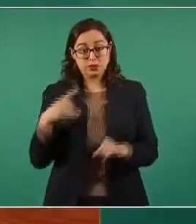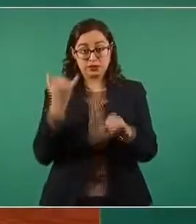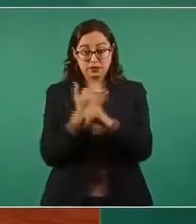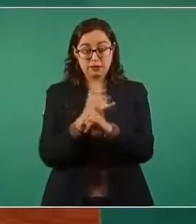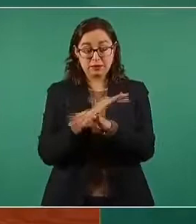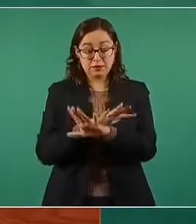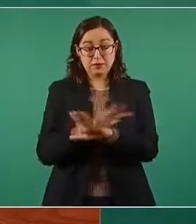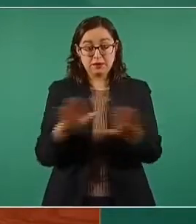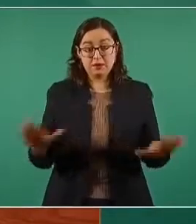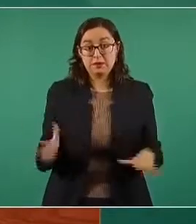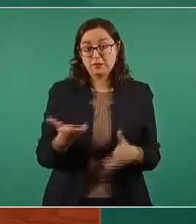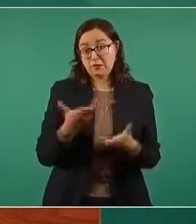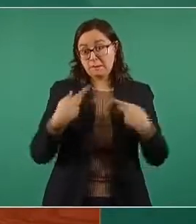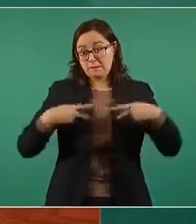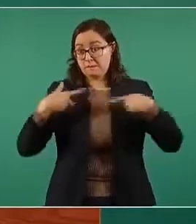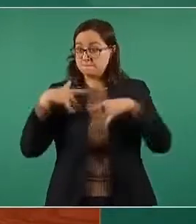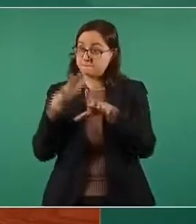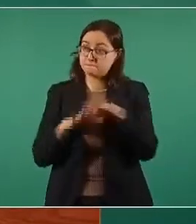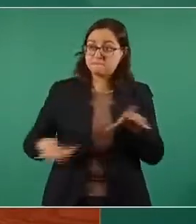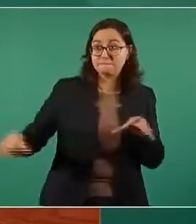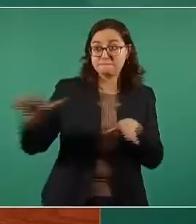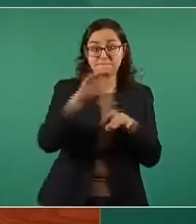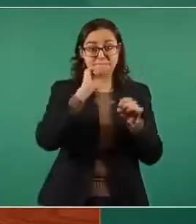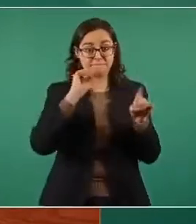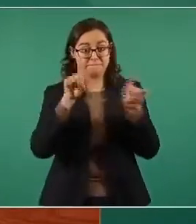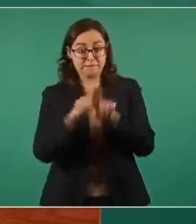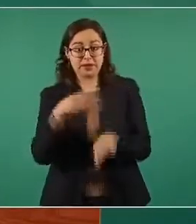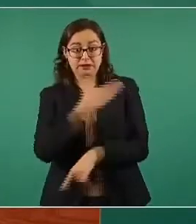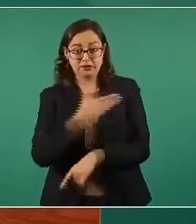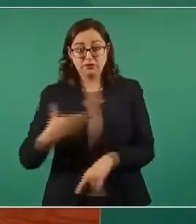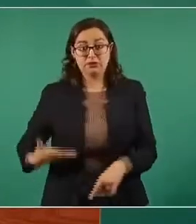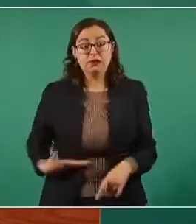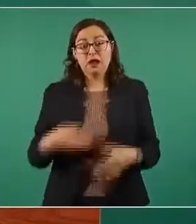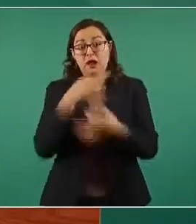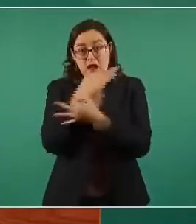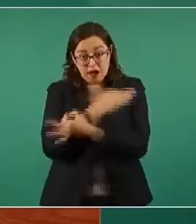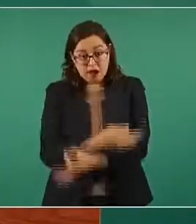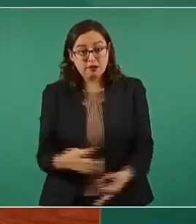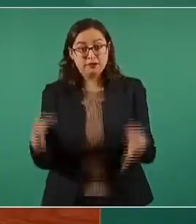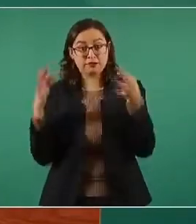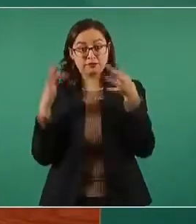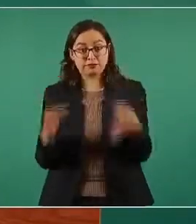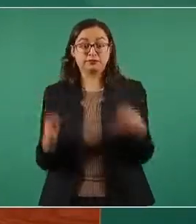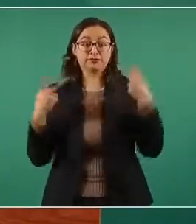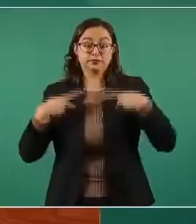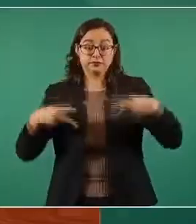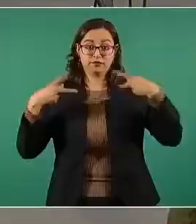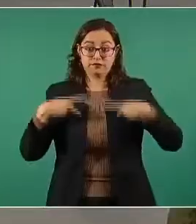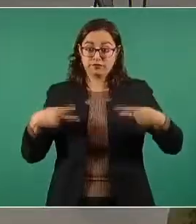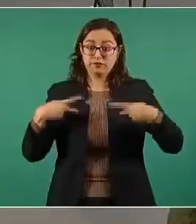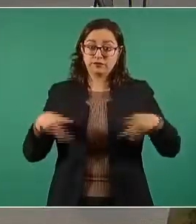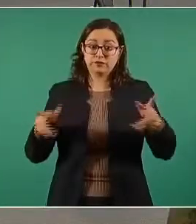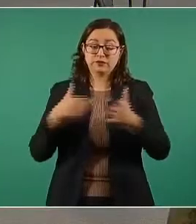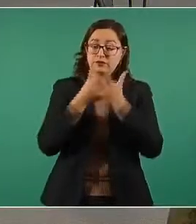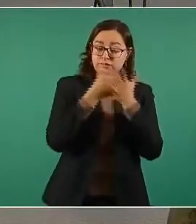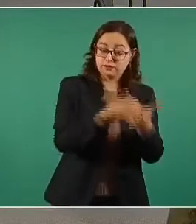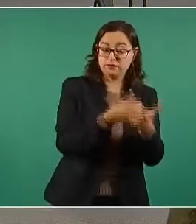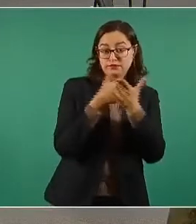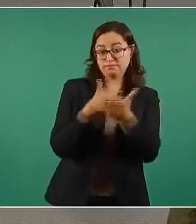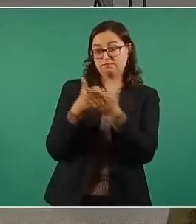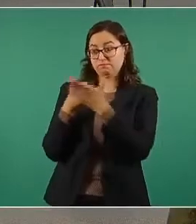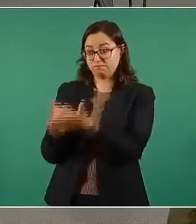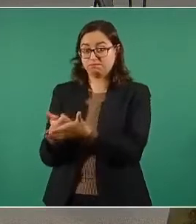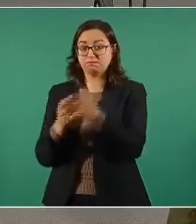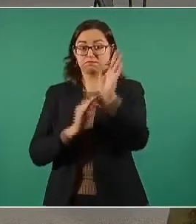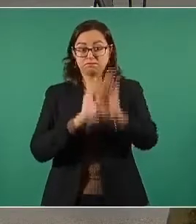y al presidente de México, que le estamos dando seguimiento a la atención a la población en la ayuda humanitaria por el paso